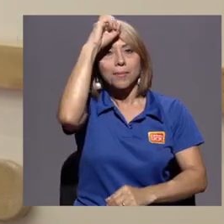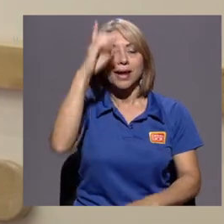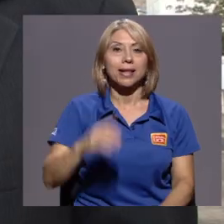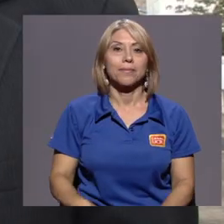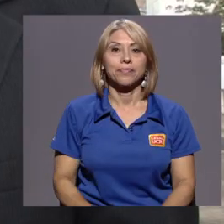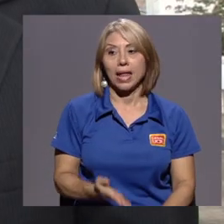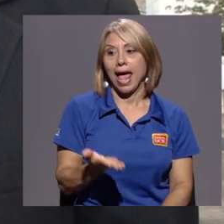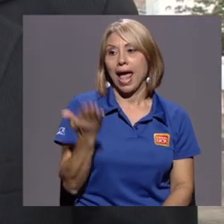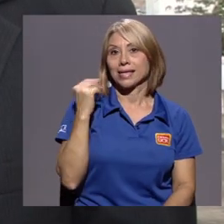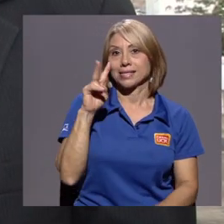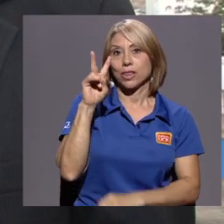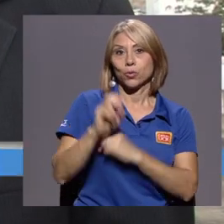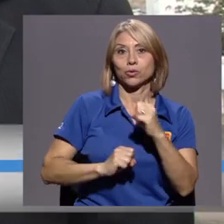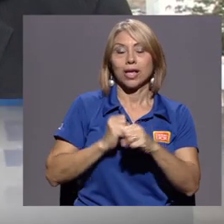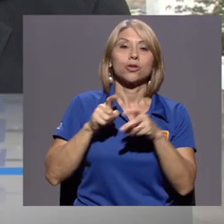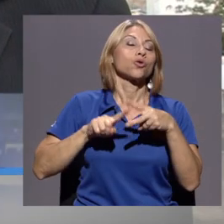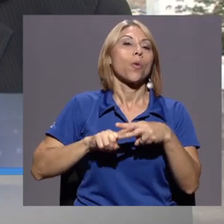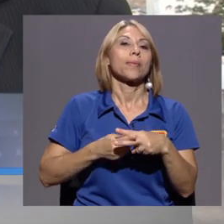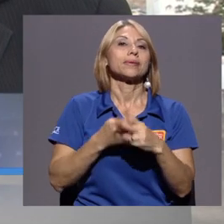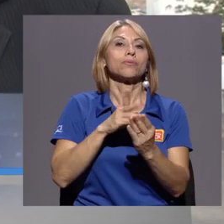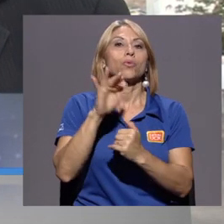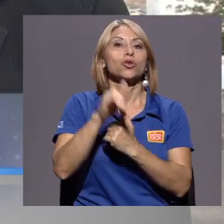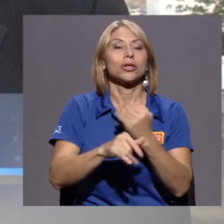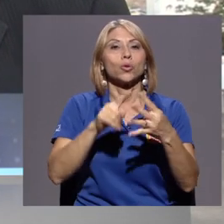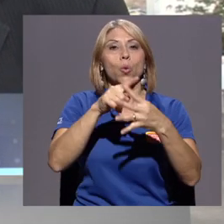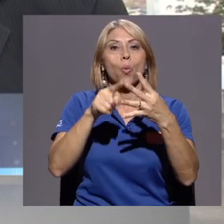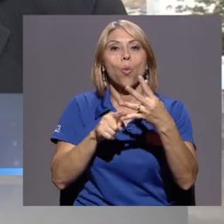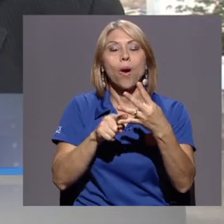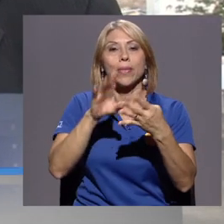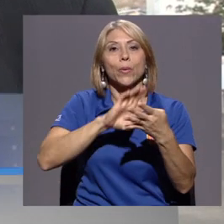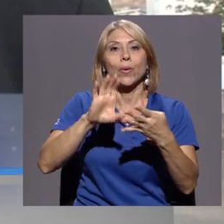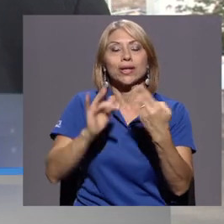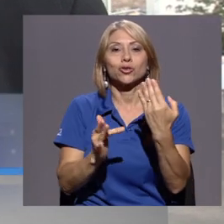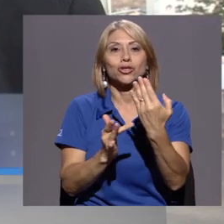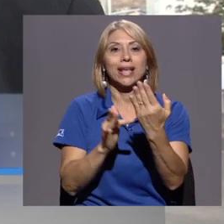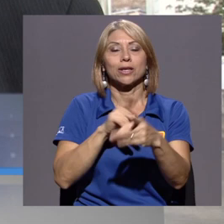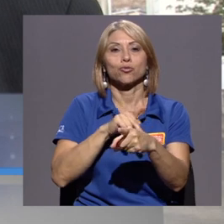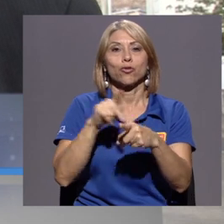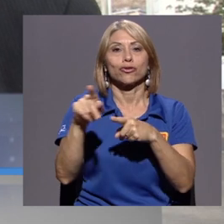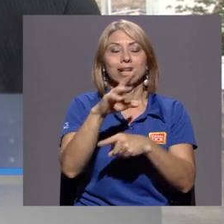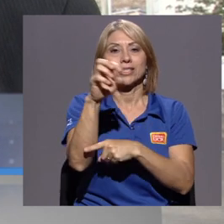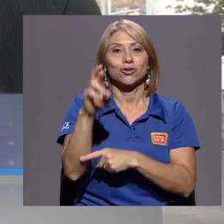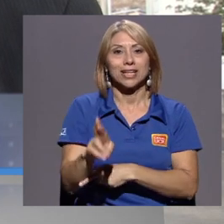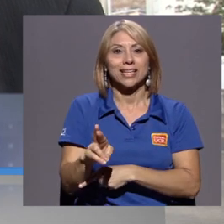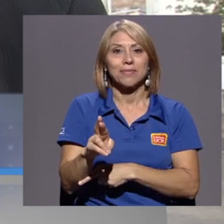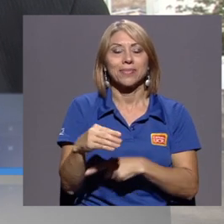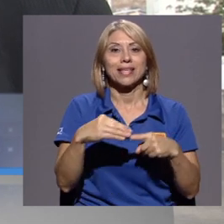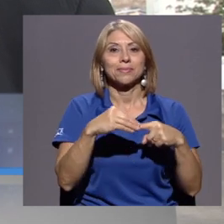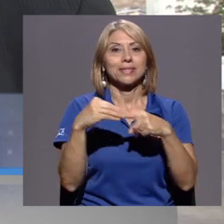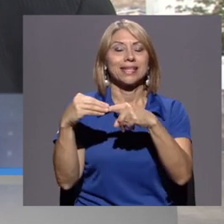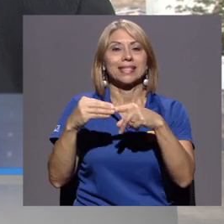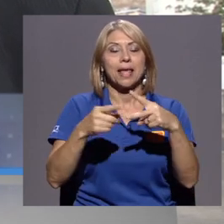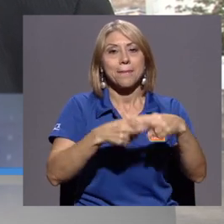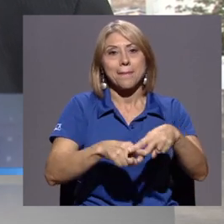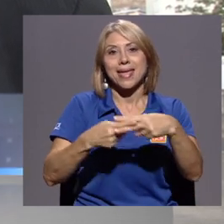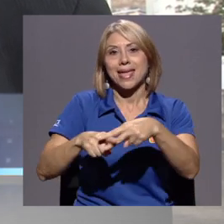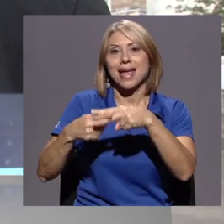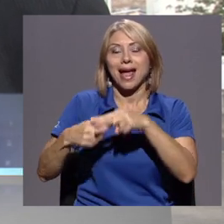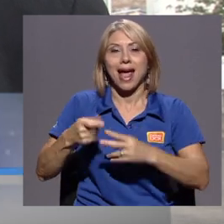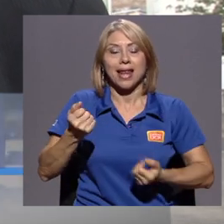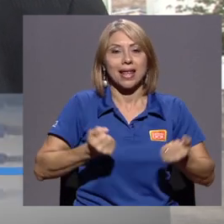Hace dos años comenzamos un proyecto piloto en cuatro colegios técnicos profesionales de Costa Rica en la especialidad de mecánica automotriz.